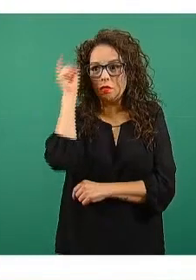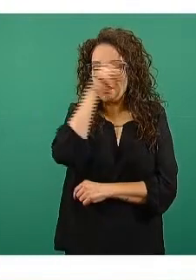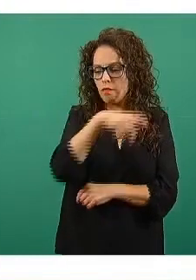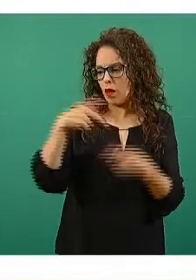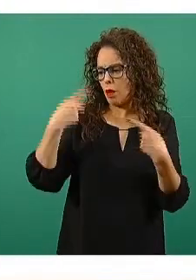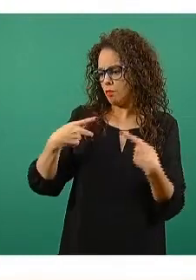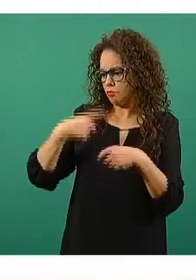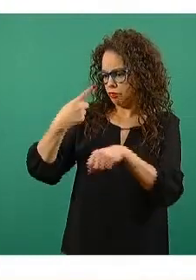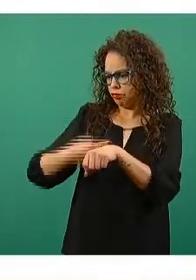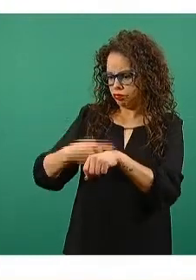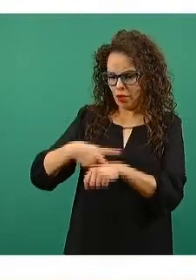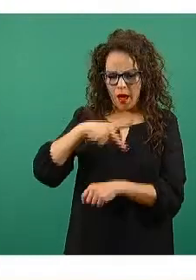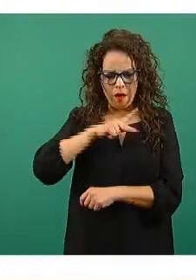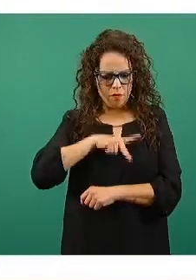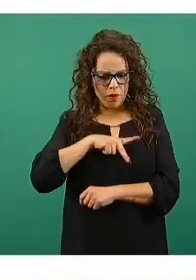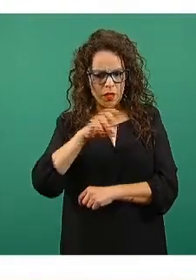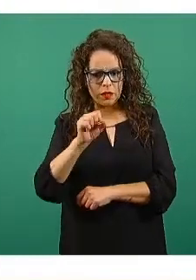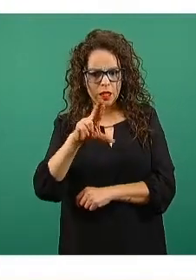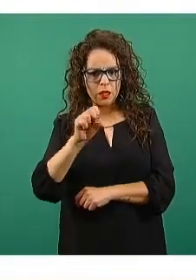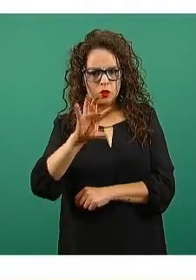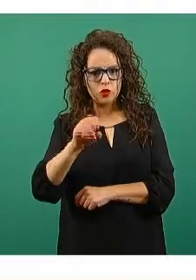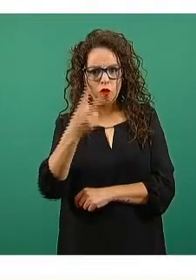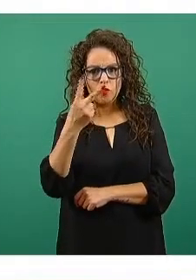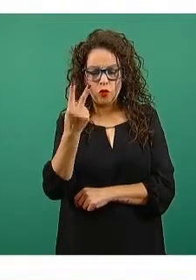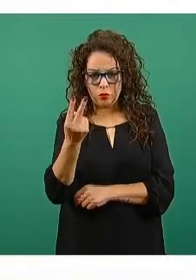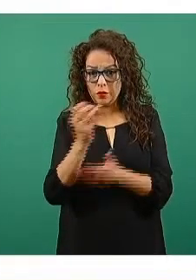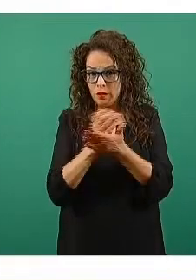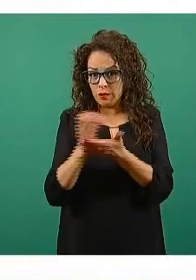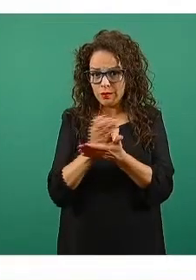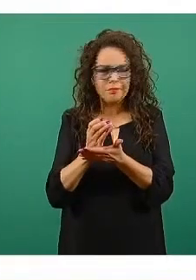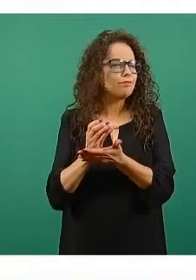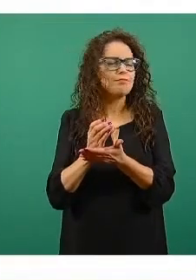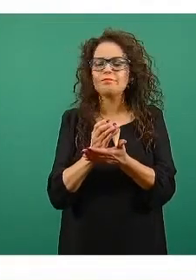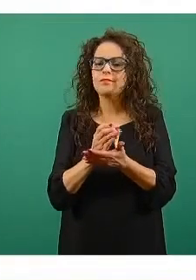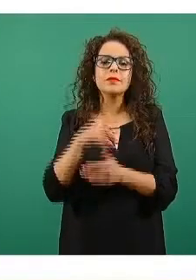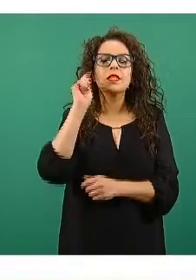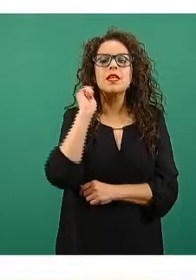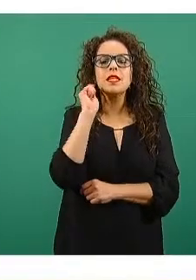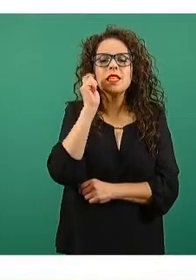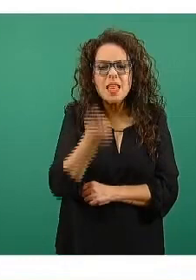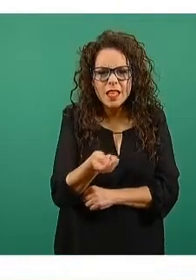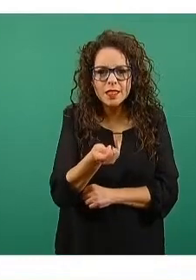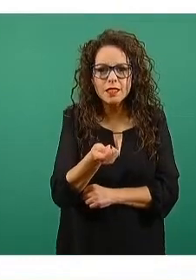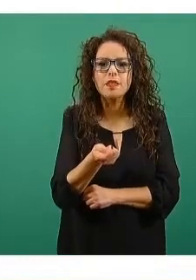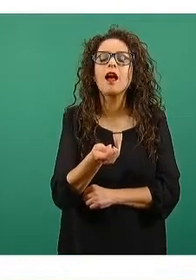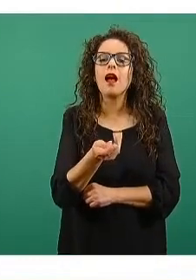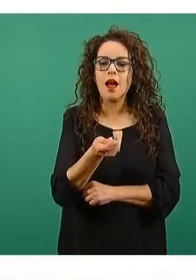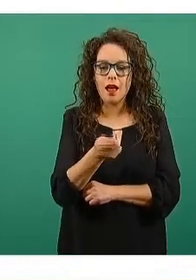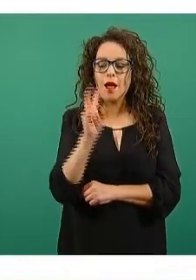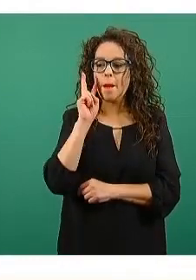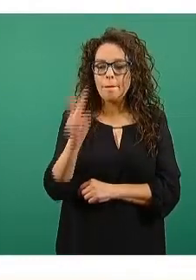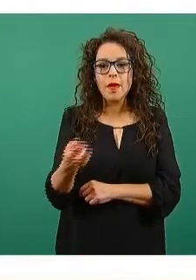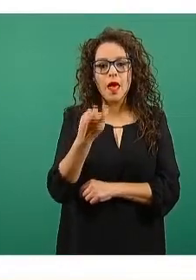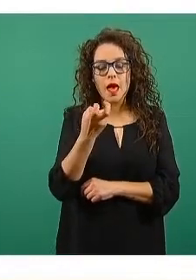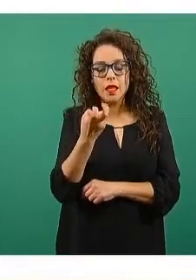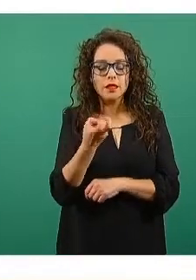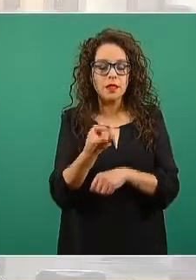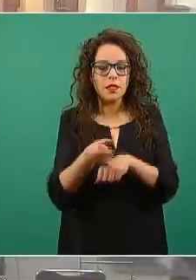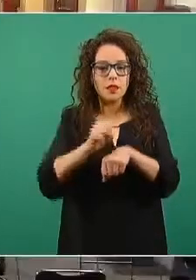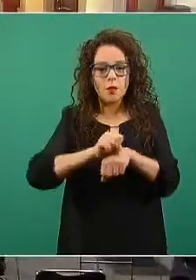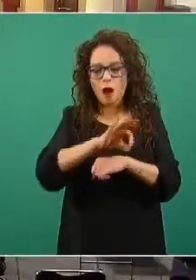SARS-CoV-2 se recupere, simplemente es el espejo de la caída que se ha dado en las últimas semanas